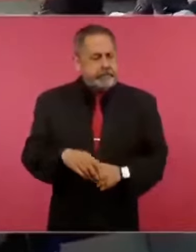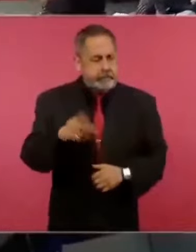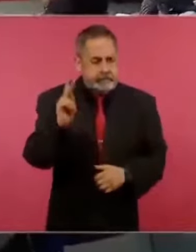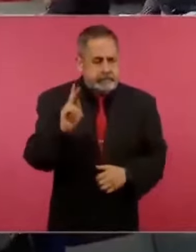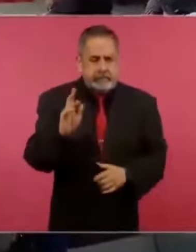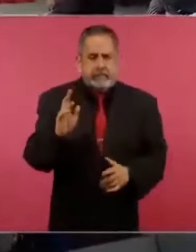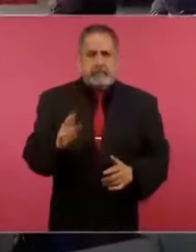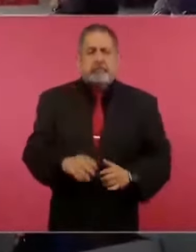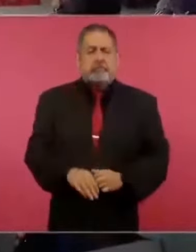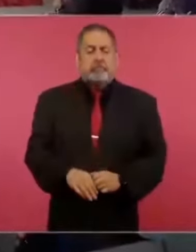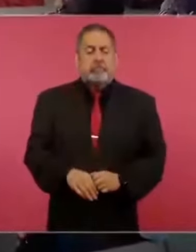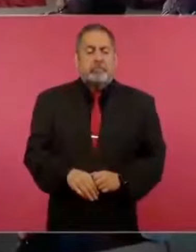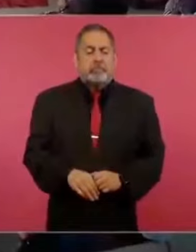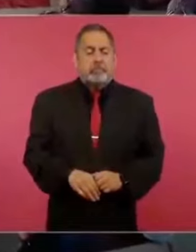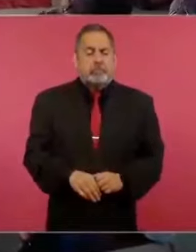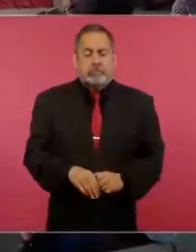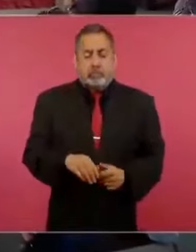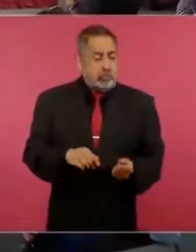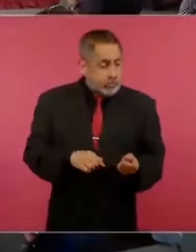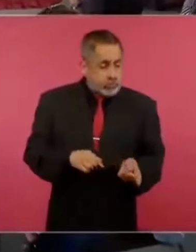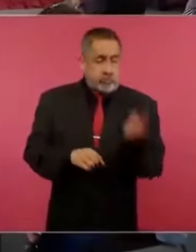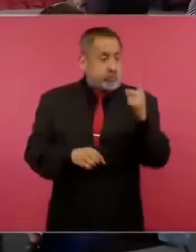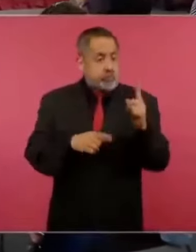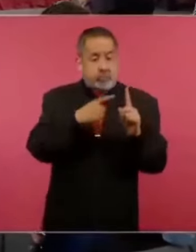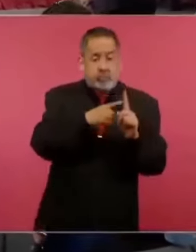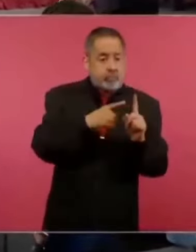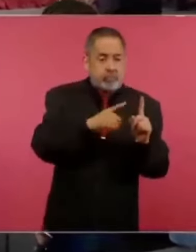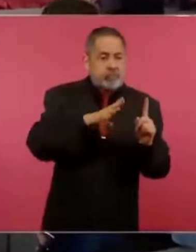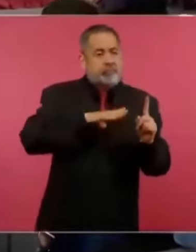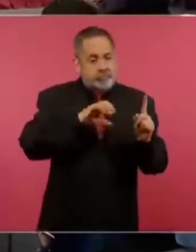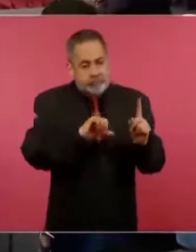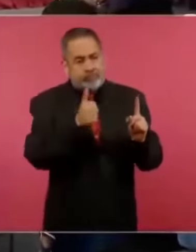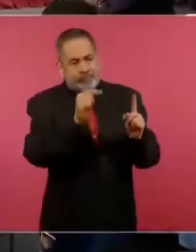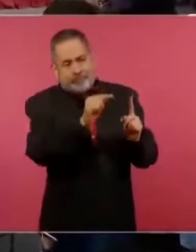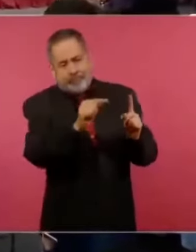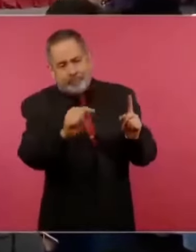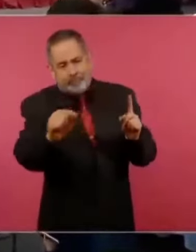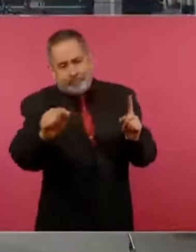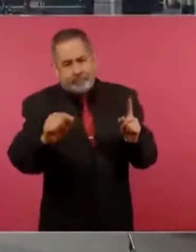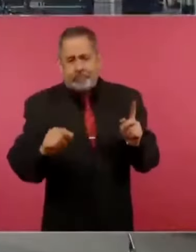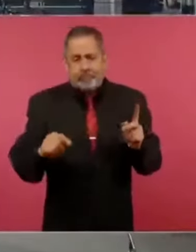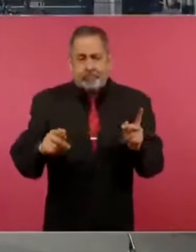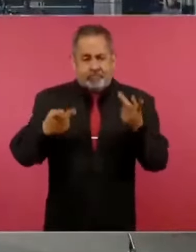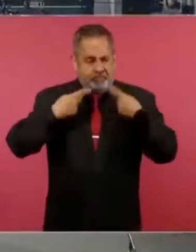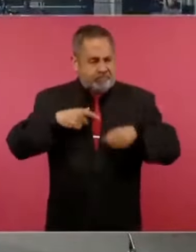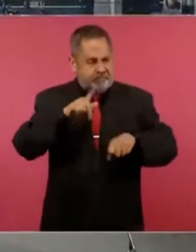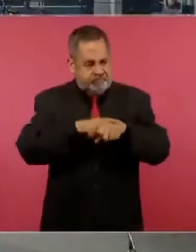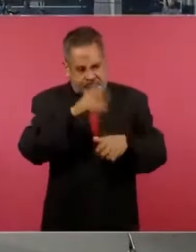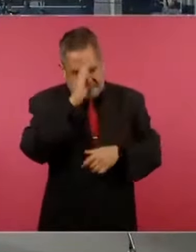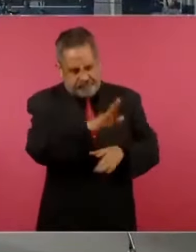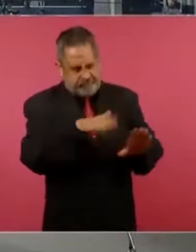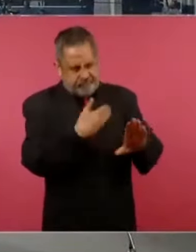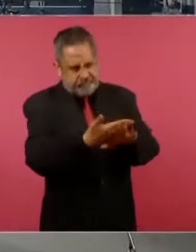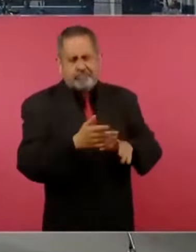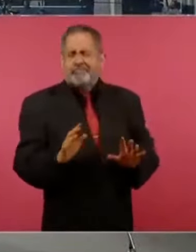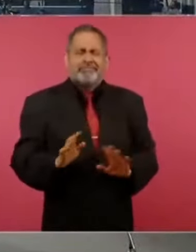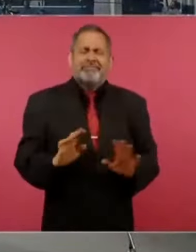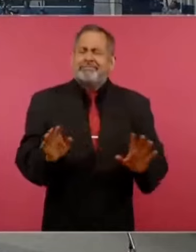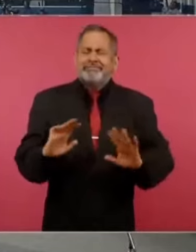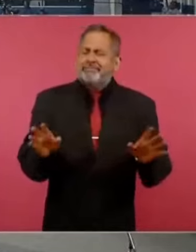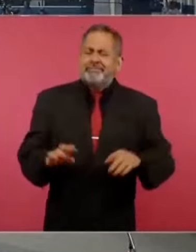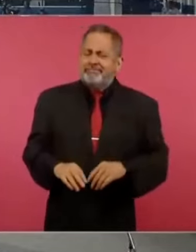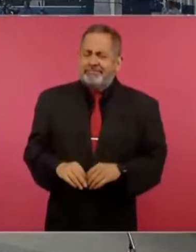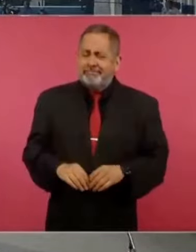que es un caso, por eso no es personalizar. Por eso hablaba yo